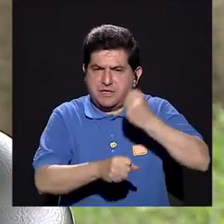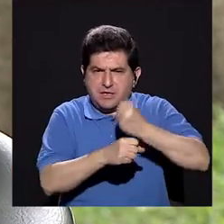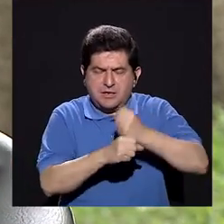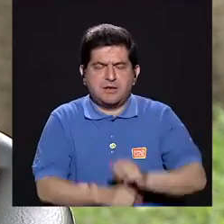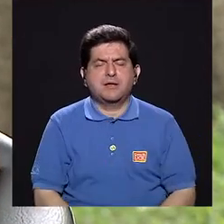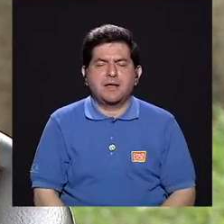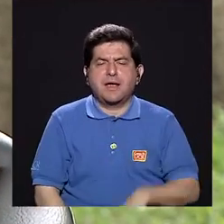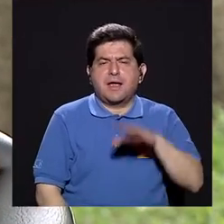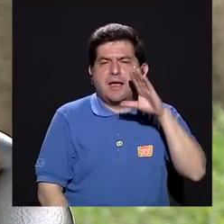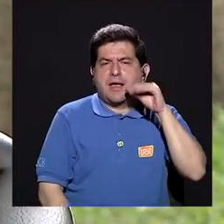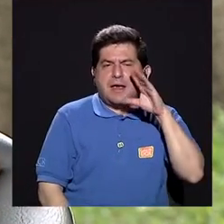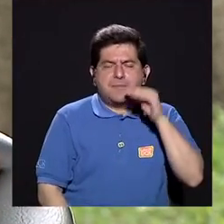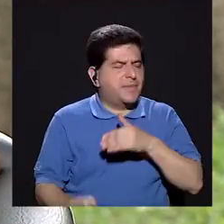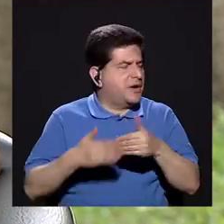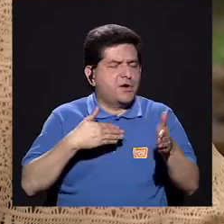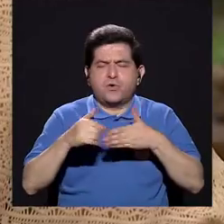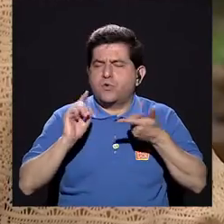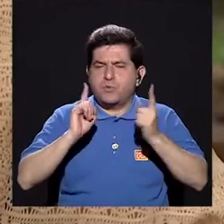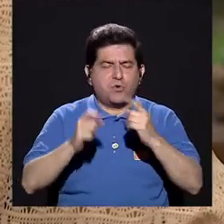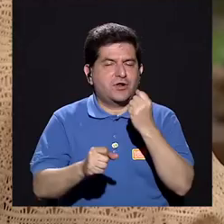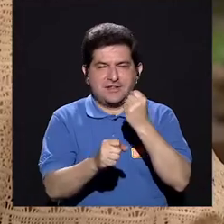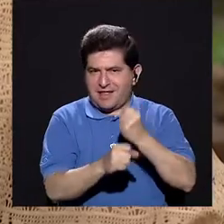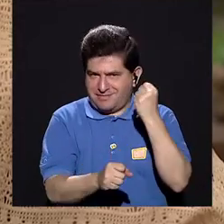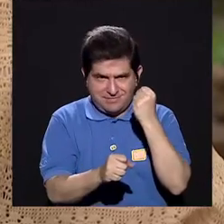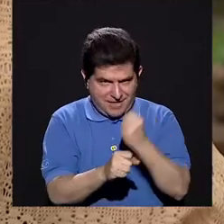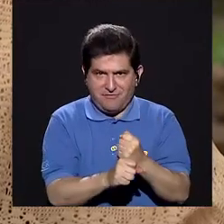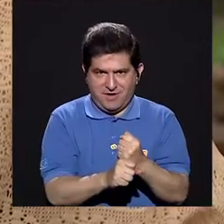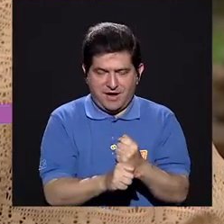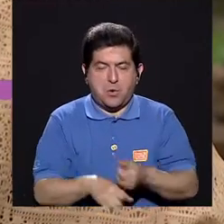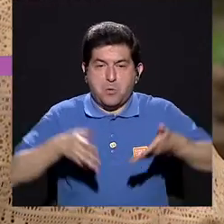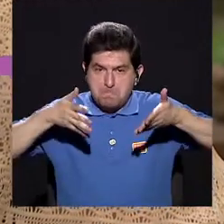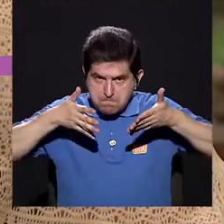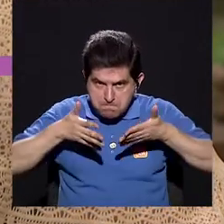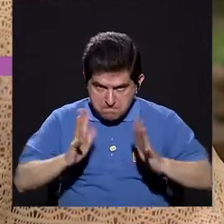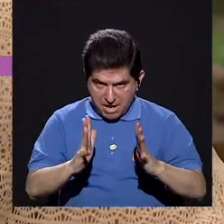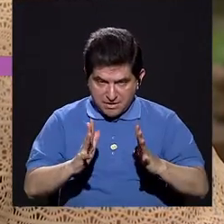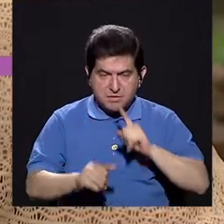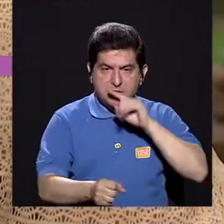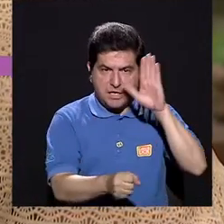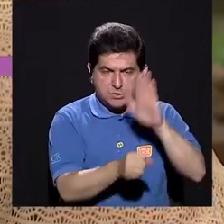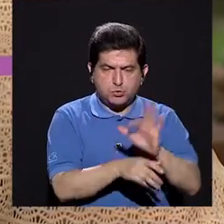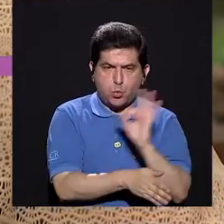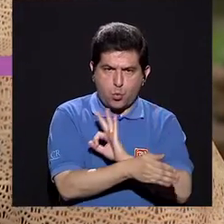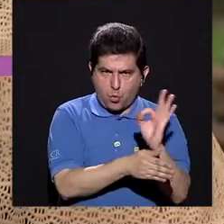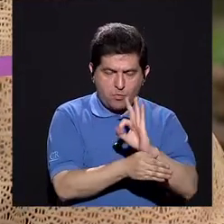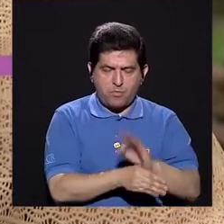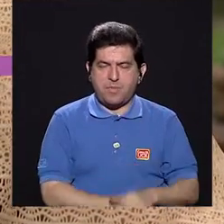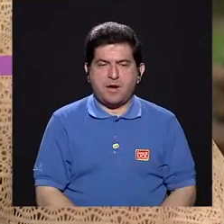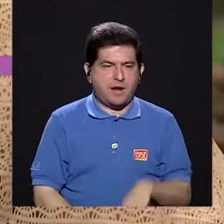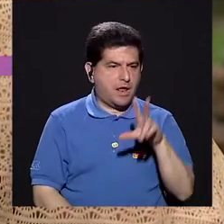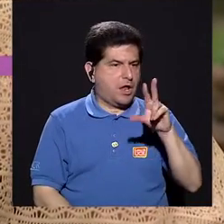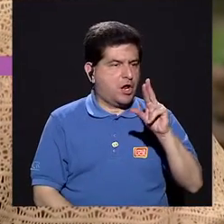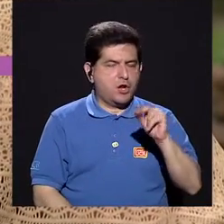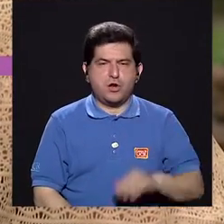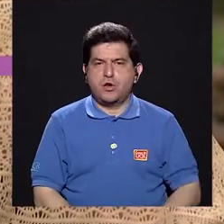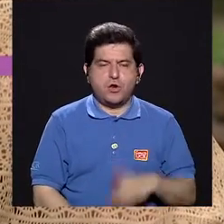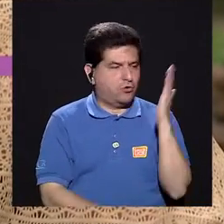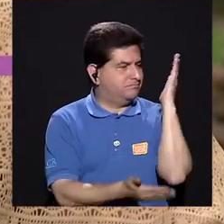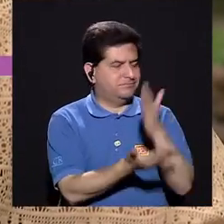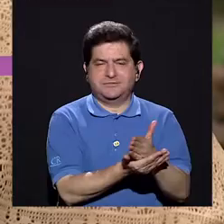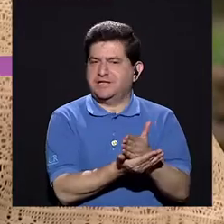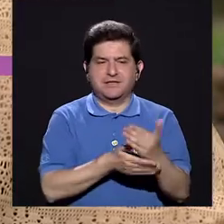El perro, cuando cualquier perro de trabajo, mientras esté cumpliendo su función, no debe de ser interrumpido.